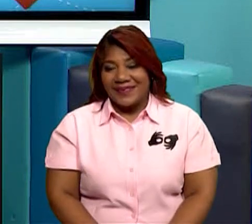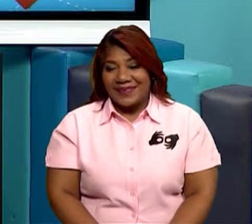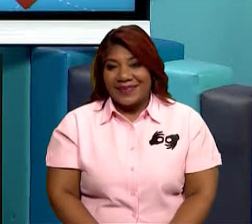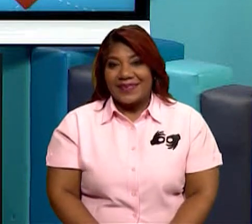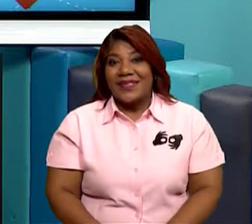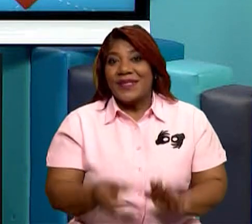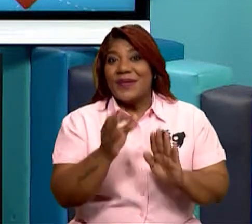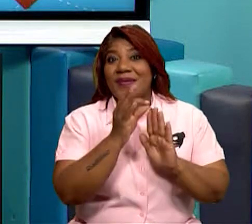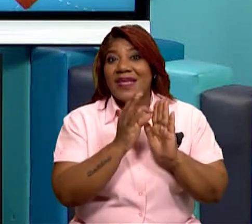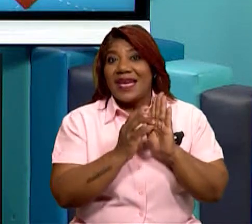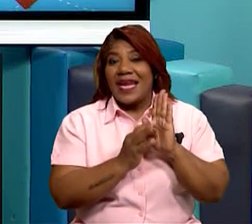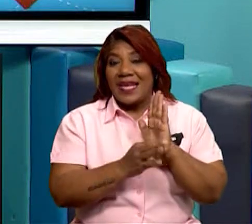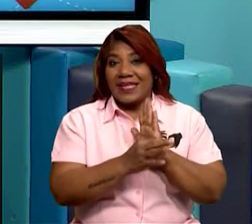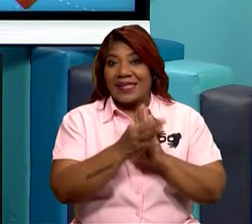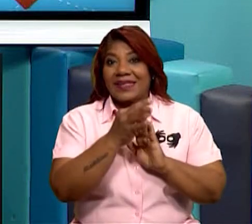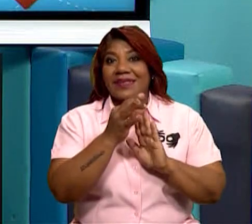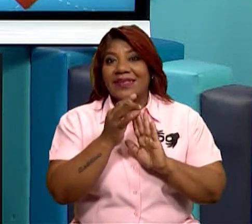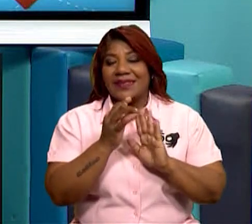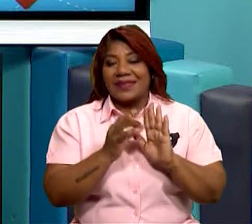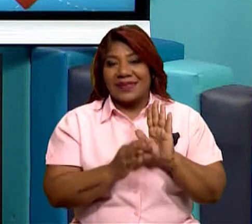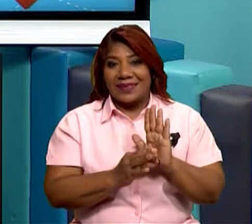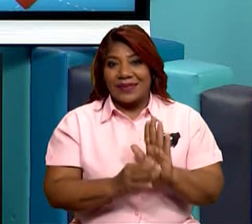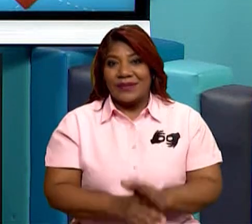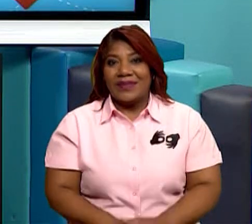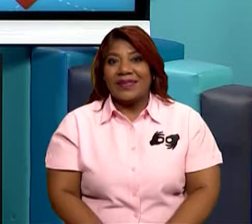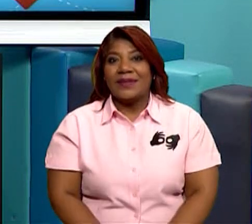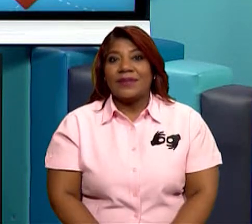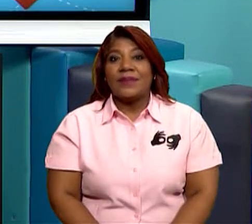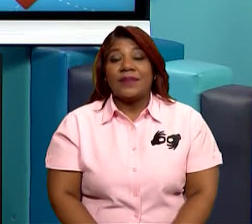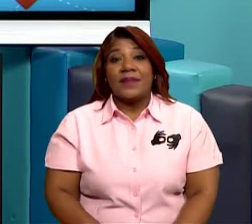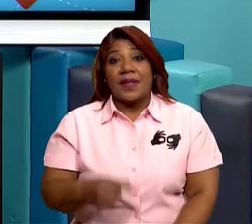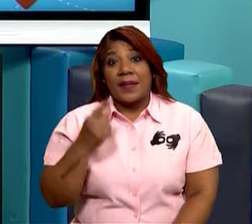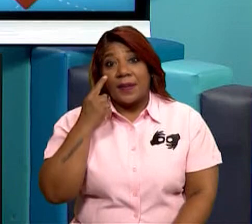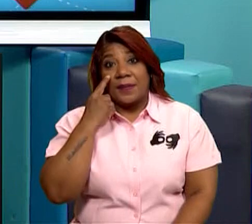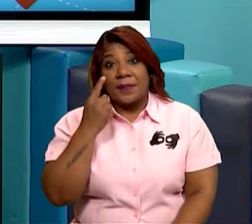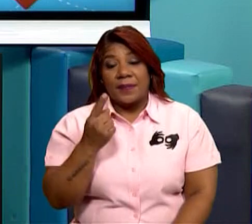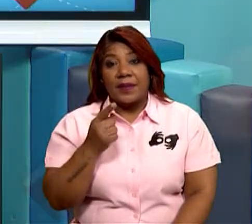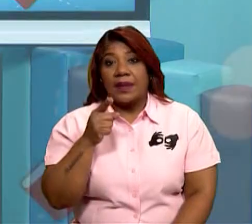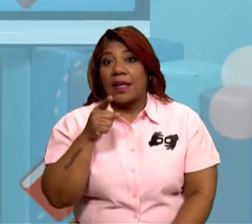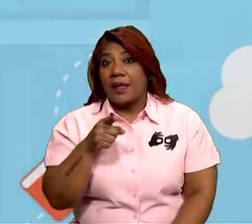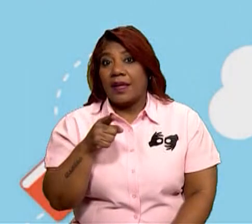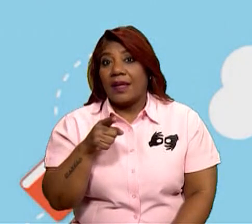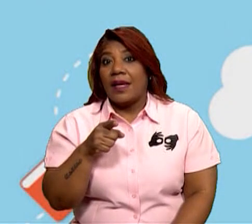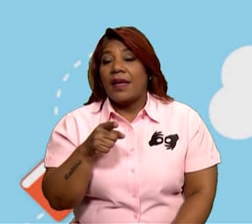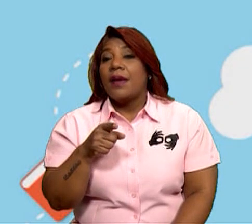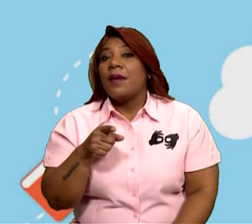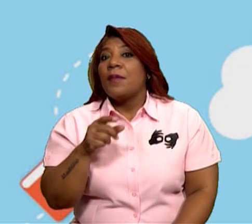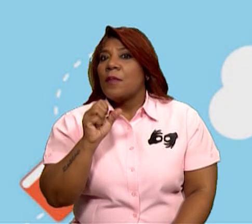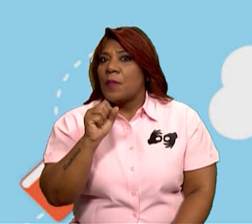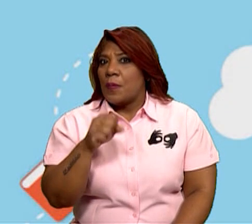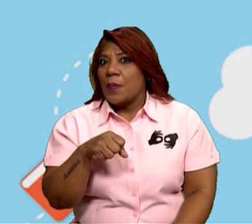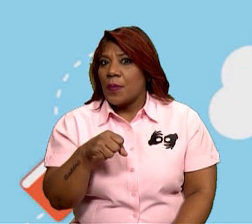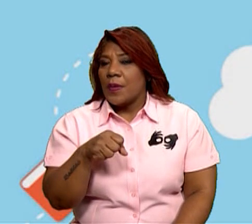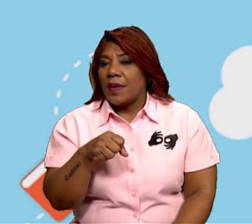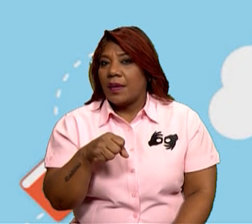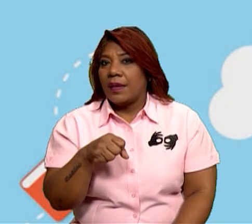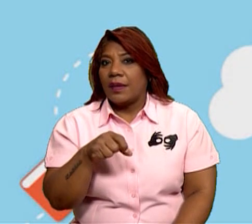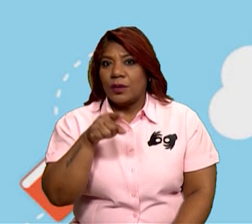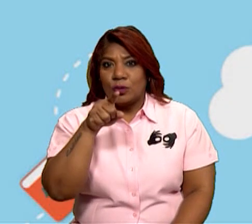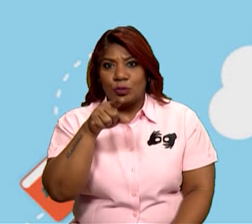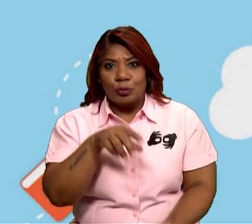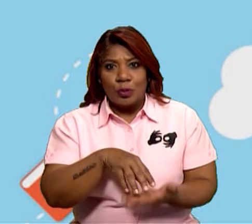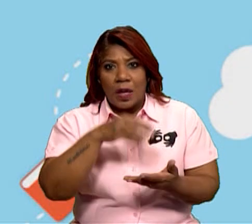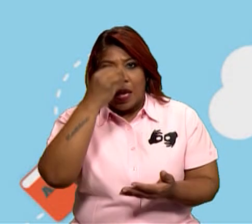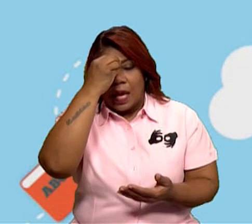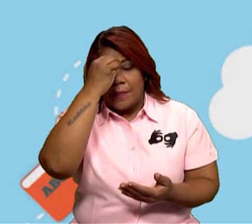célula normal, tienen estas partes. ¿Qué más hemos nosotros de aprender? ¿Crees que solo existe un tipo de